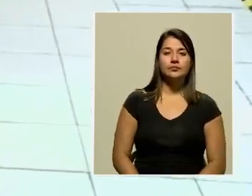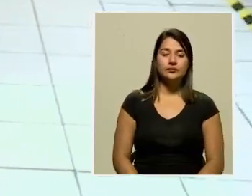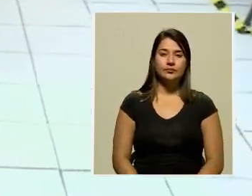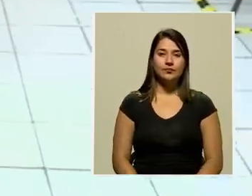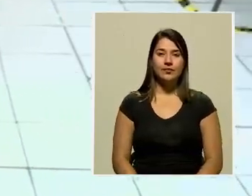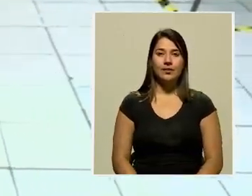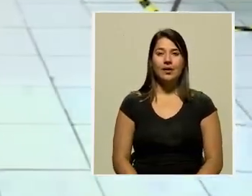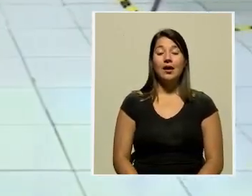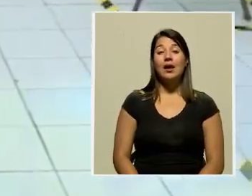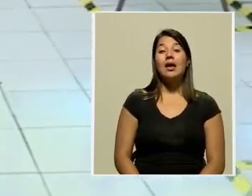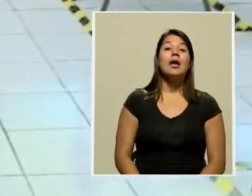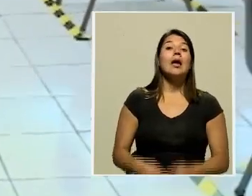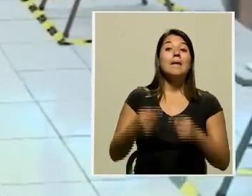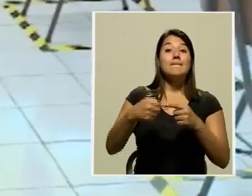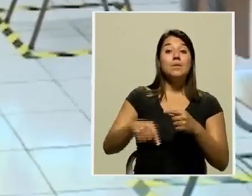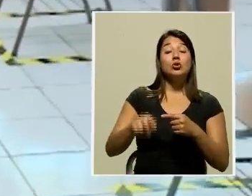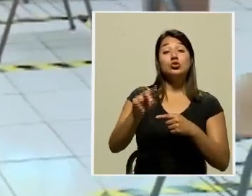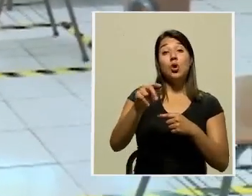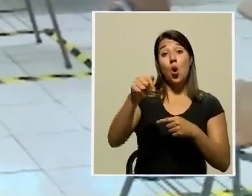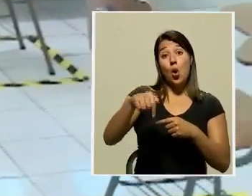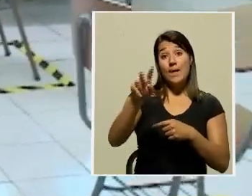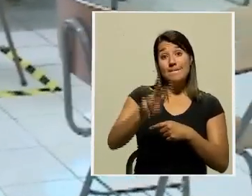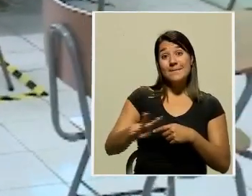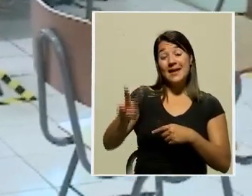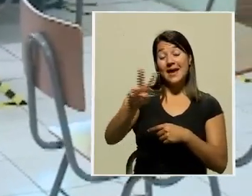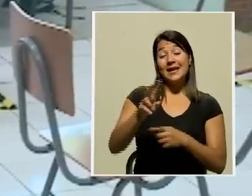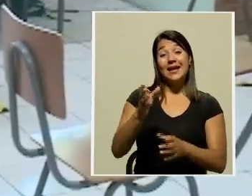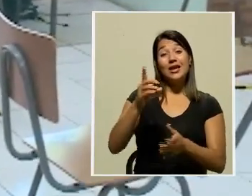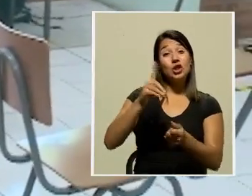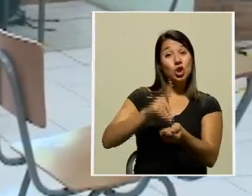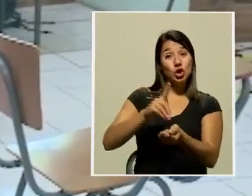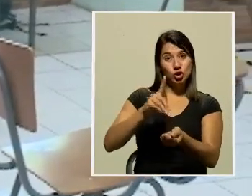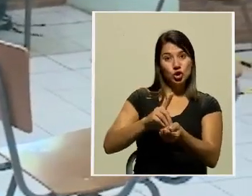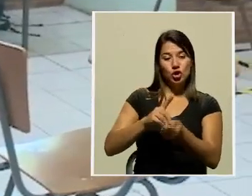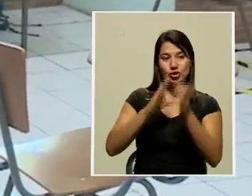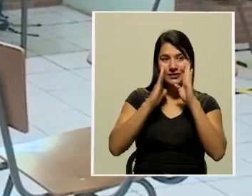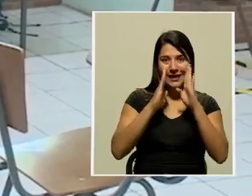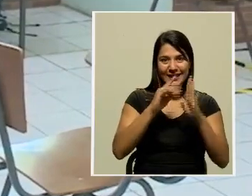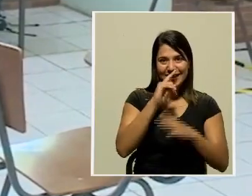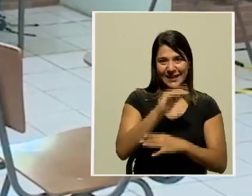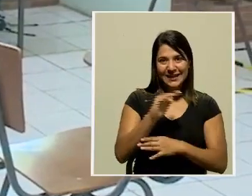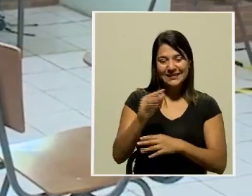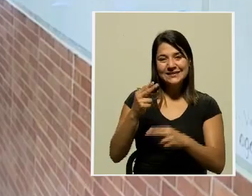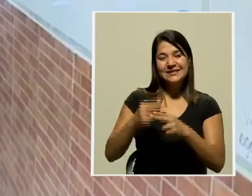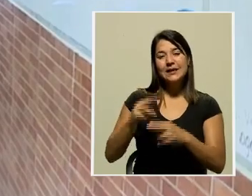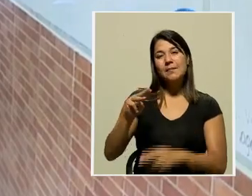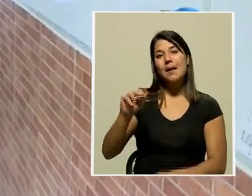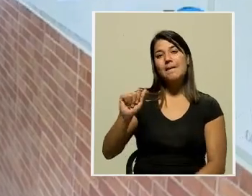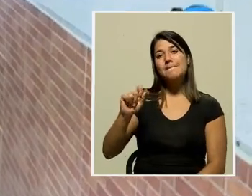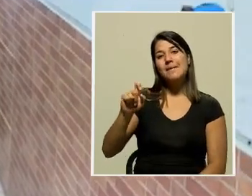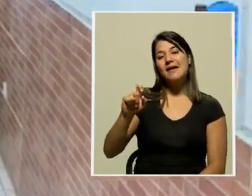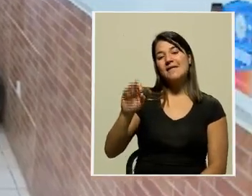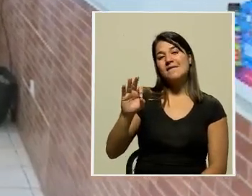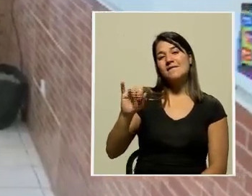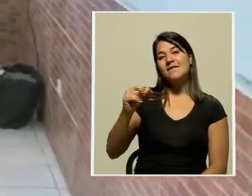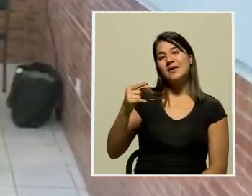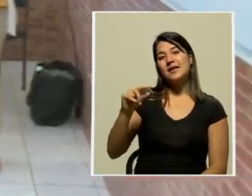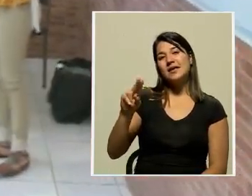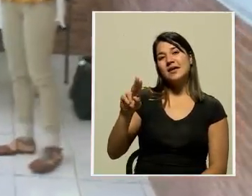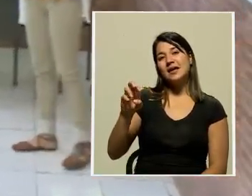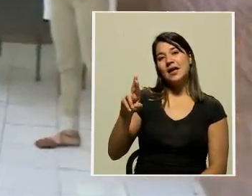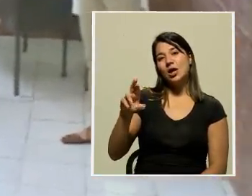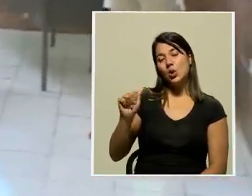Este viernes, el especialista en psiquiatría infantil, Max Figueroa, así como la directora del Hospital Nacional de Niños, Olga Arguedas,